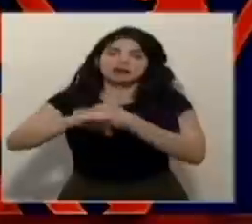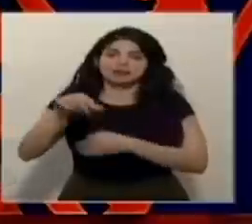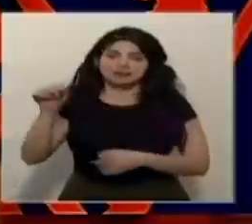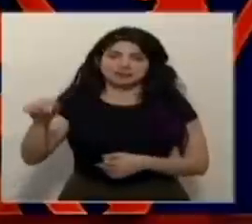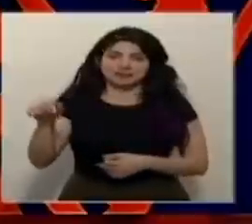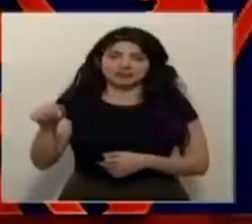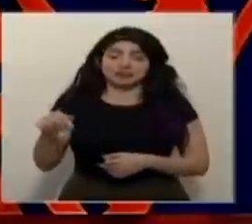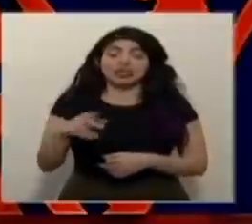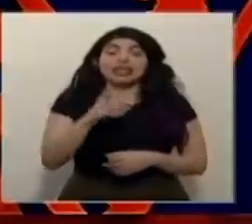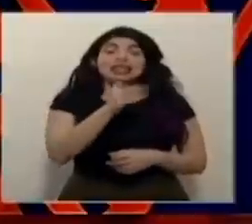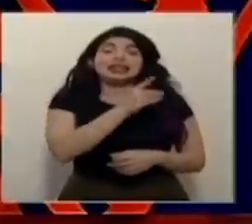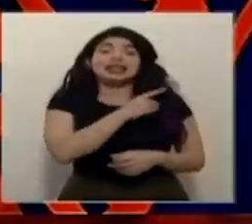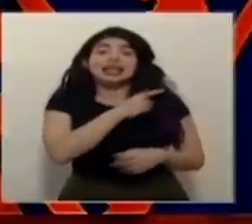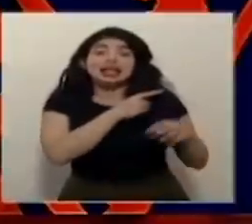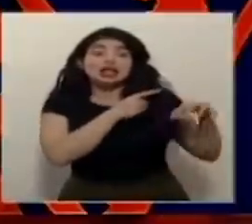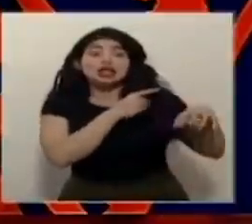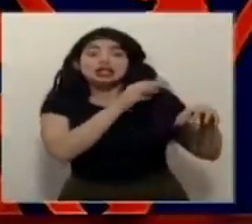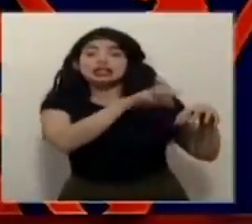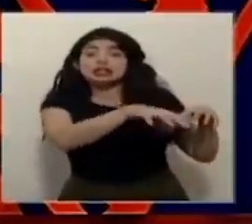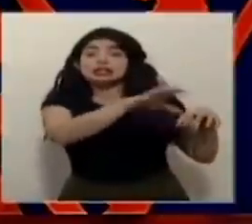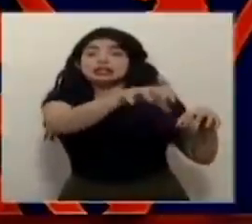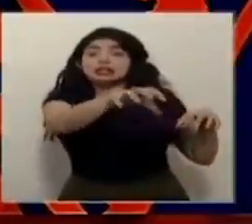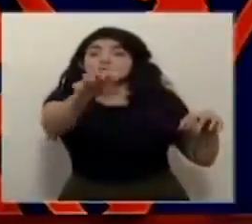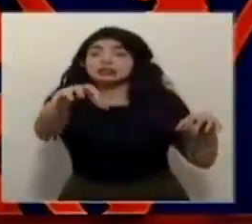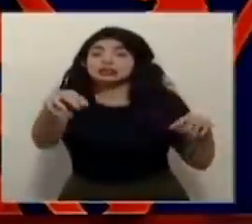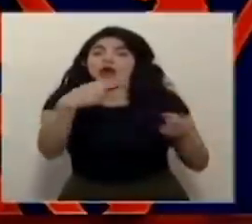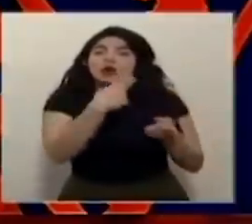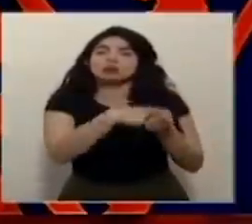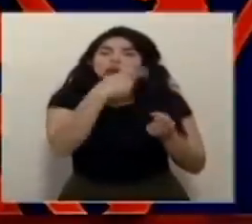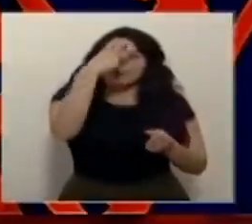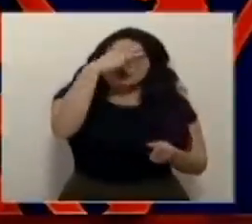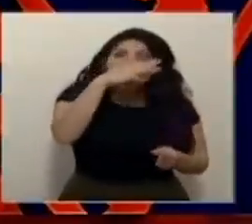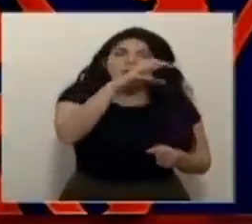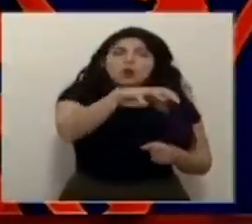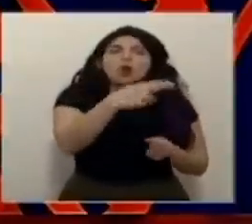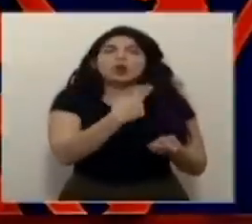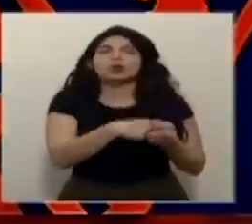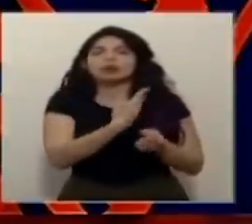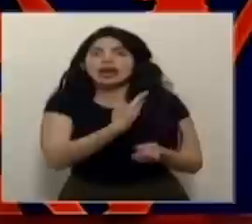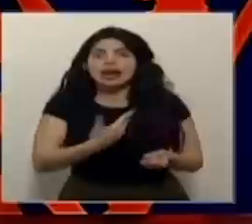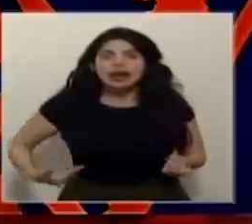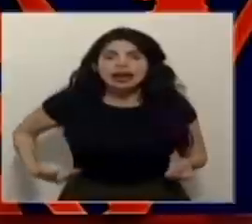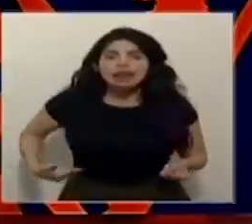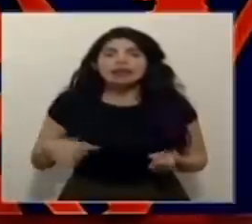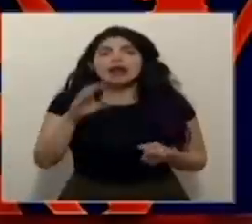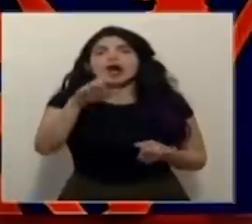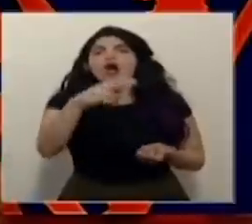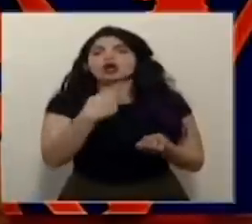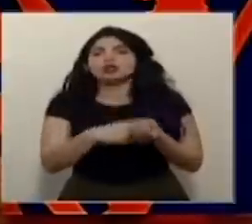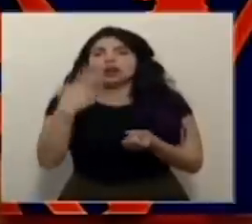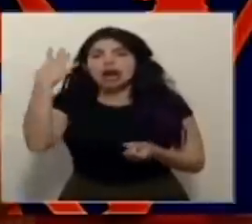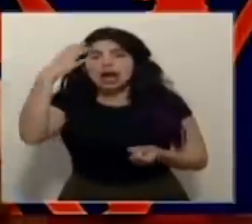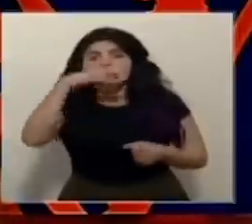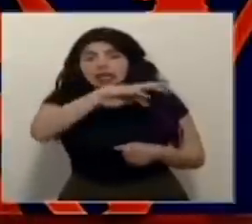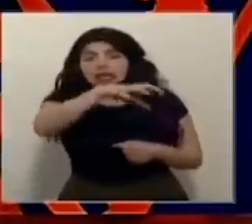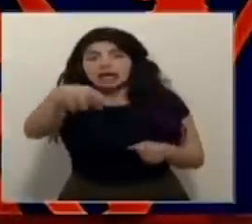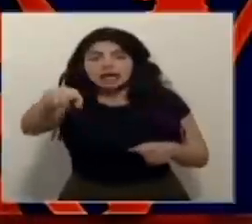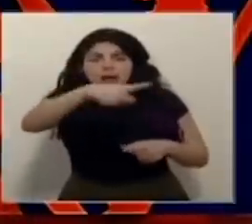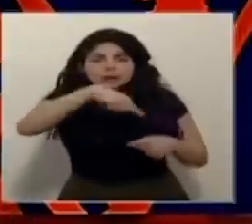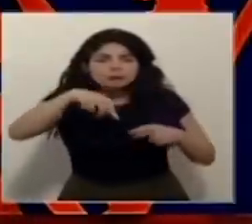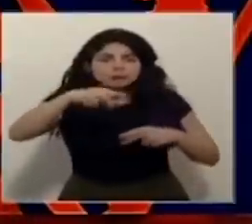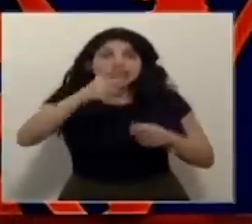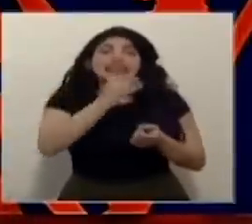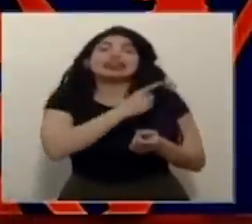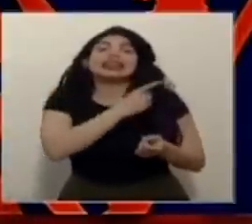los directores de la red, entre directores del Hospital México, del Hospital de Heredia, del Hospital de Cartago, se pusieron de